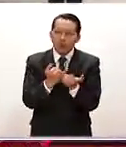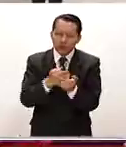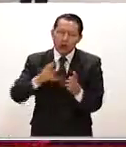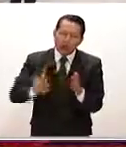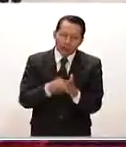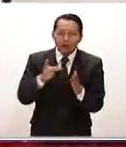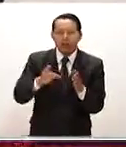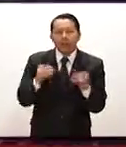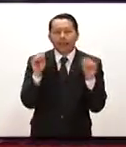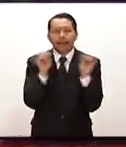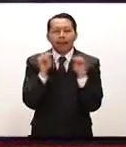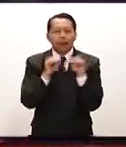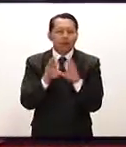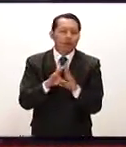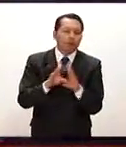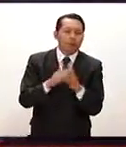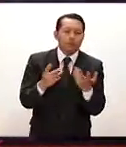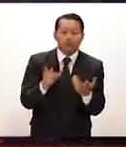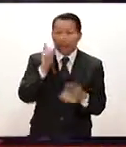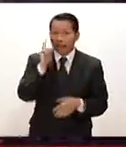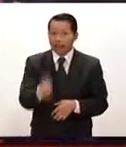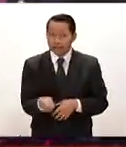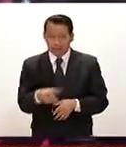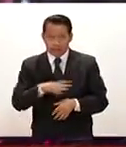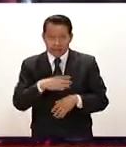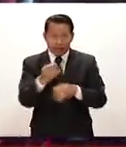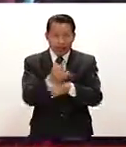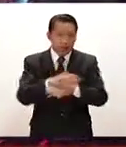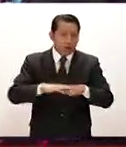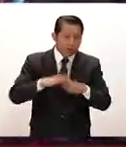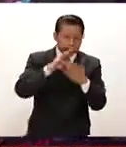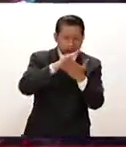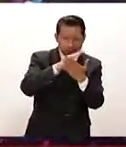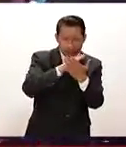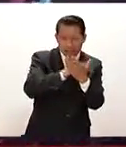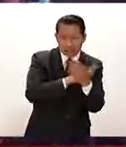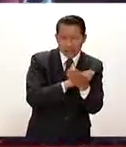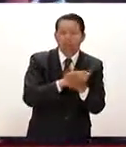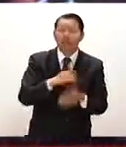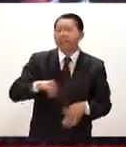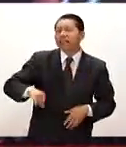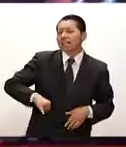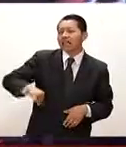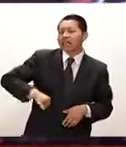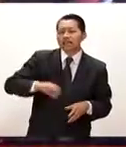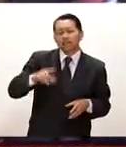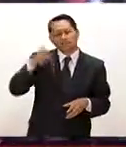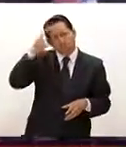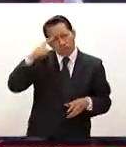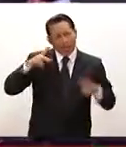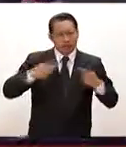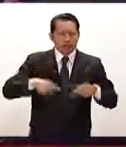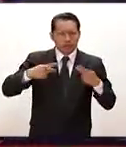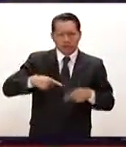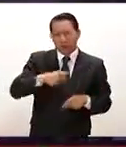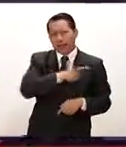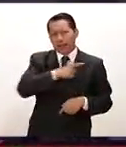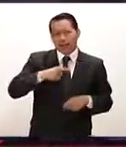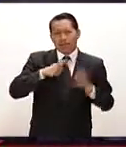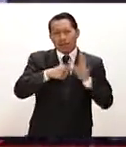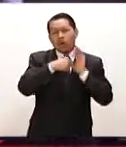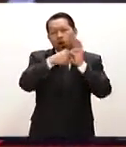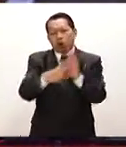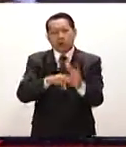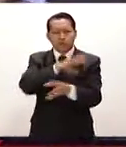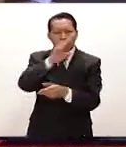nuevamente el debate sobre hasta qué punto esta información detallada es un tema de interés público y, por lo tanto, debe ser conocido por los electores